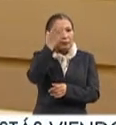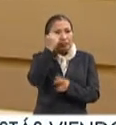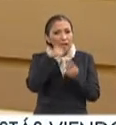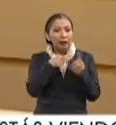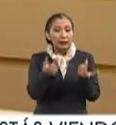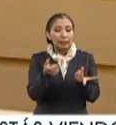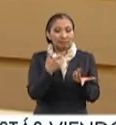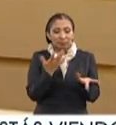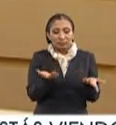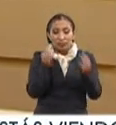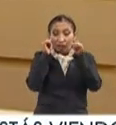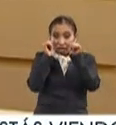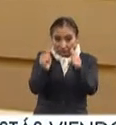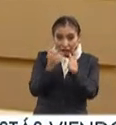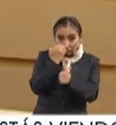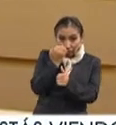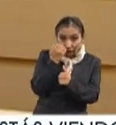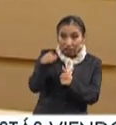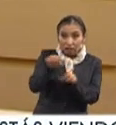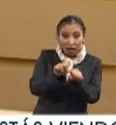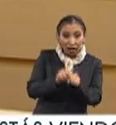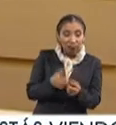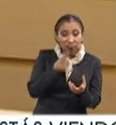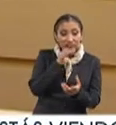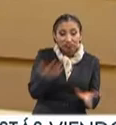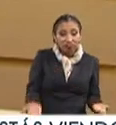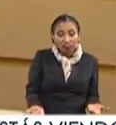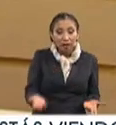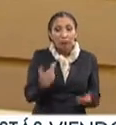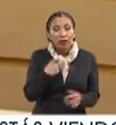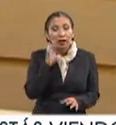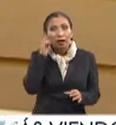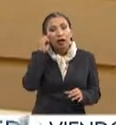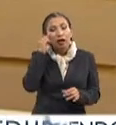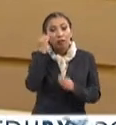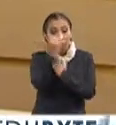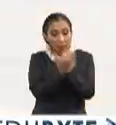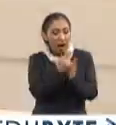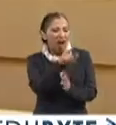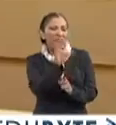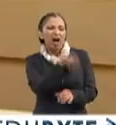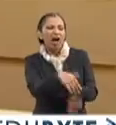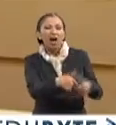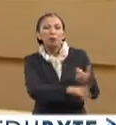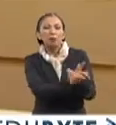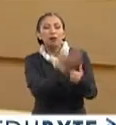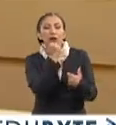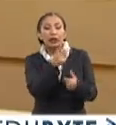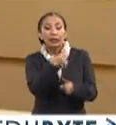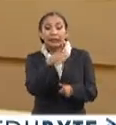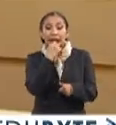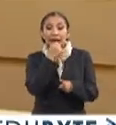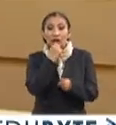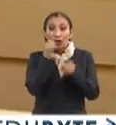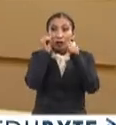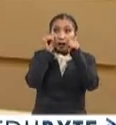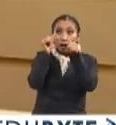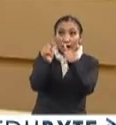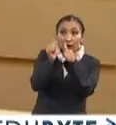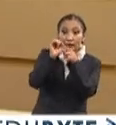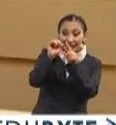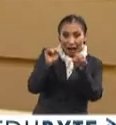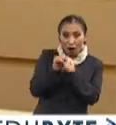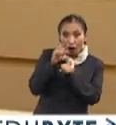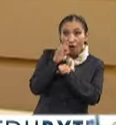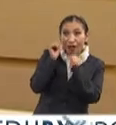manera hacen que no se puedan concentrar en el salón de clases, porque no podemos minimizar esto. Entonces el niño en lugar de poderse concentrar en